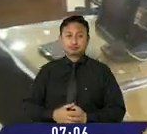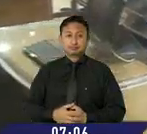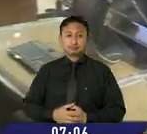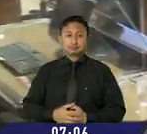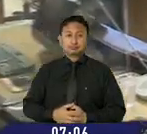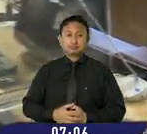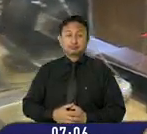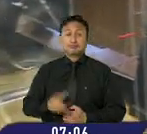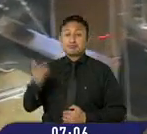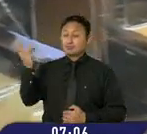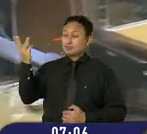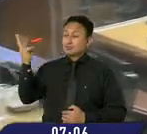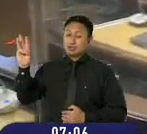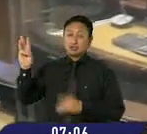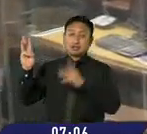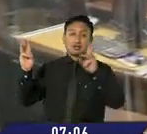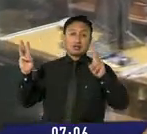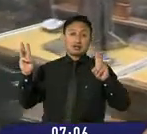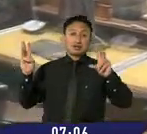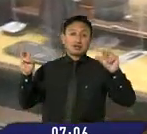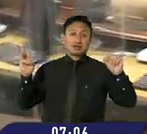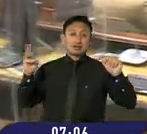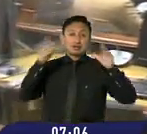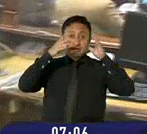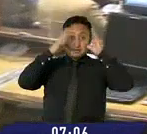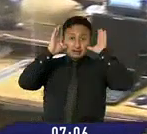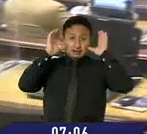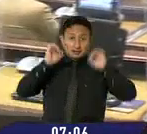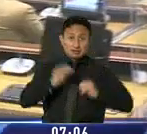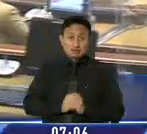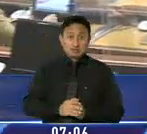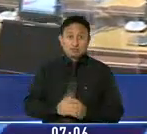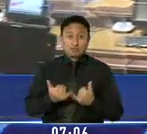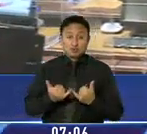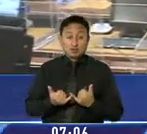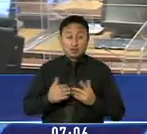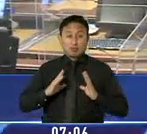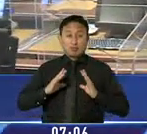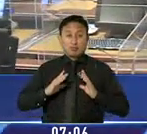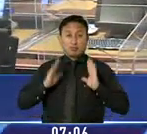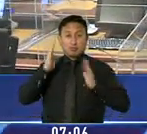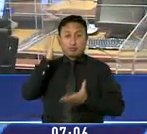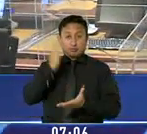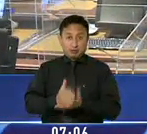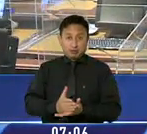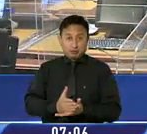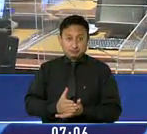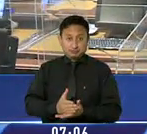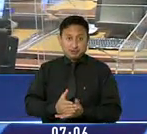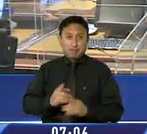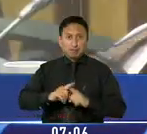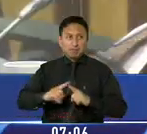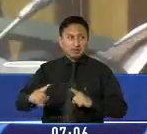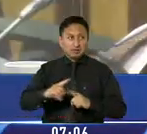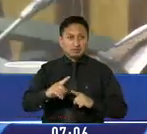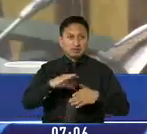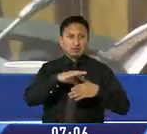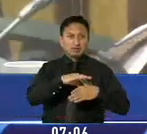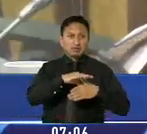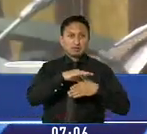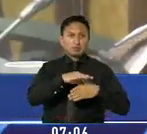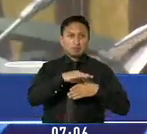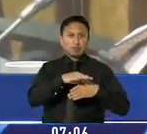Del 16 al 30 de diciembre, la Asamblea Nacional se tomará un receso, pero hay algo pendiente que los